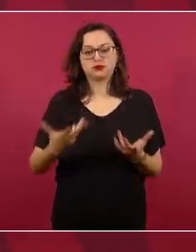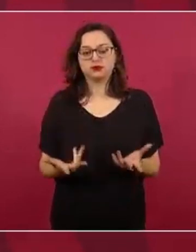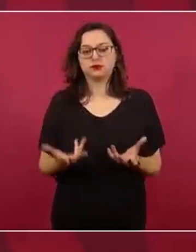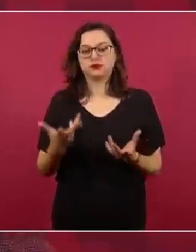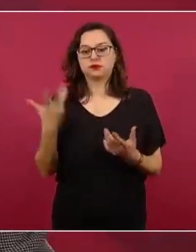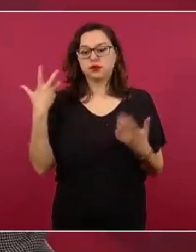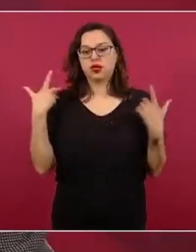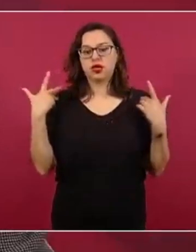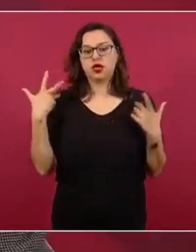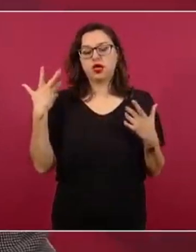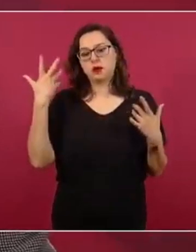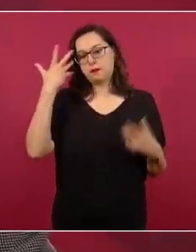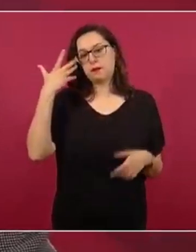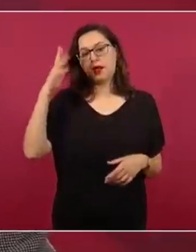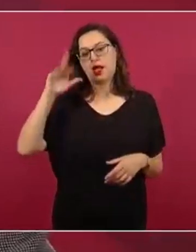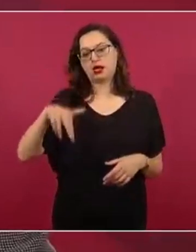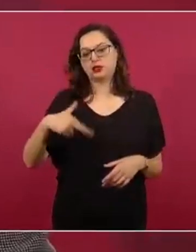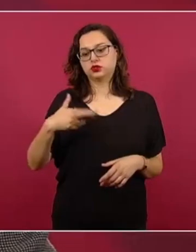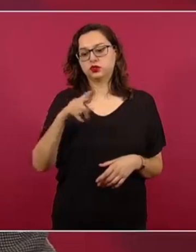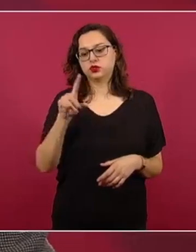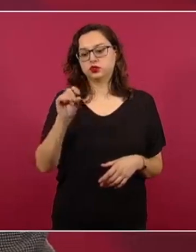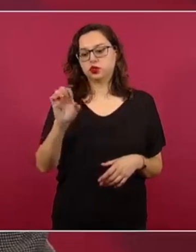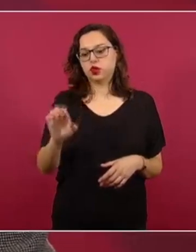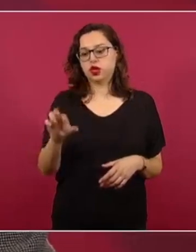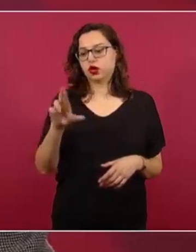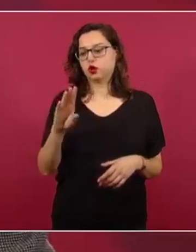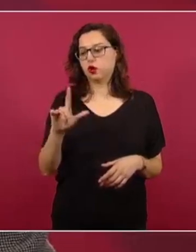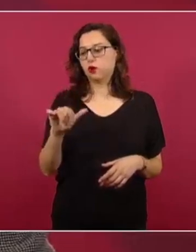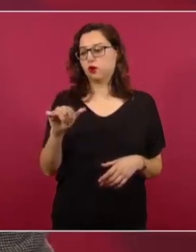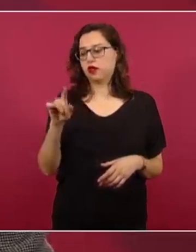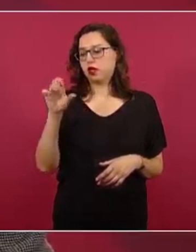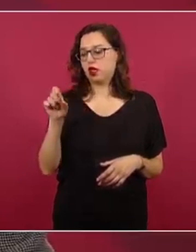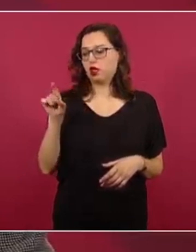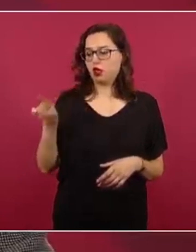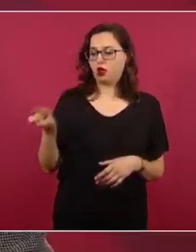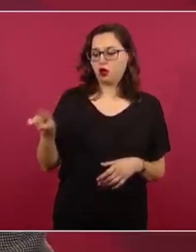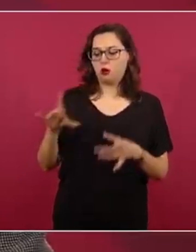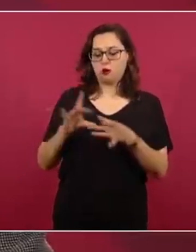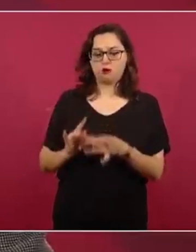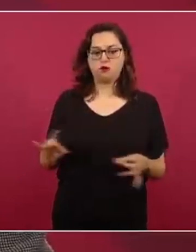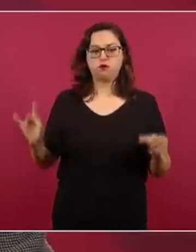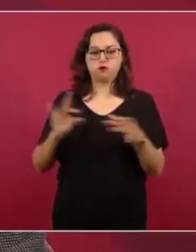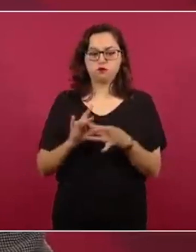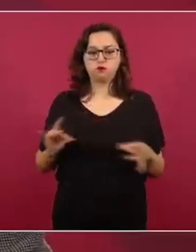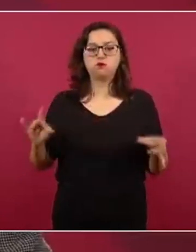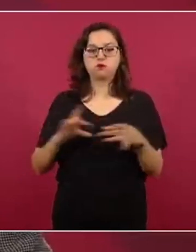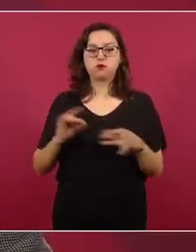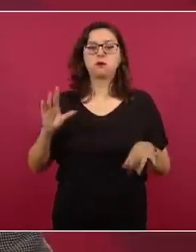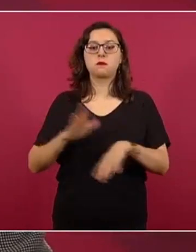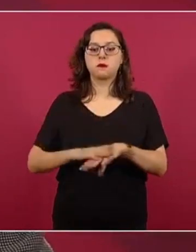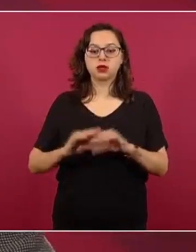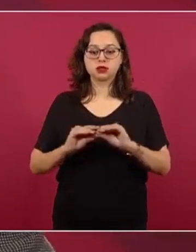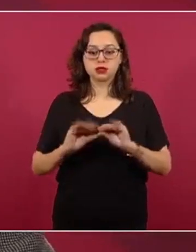por el maestro Zoe Robledo, quien nos tratará, nos llevará a cabo en pocas palabras a ver dónde